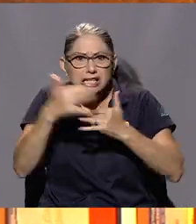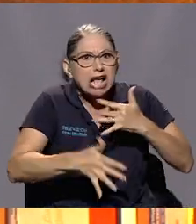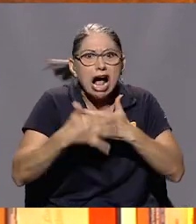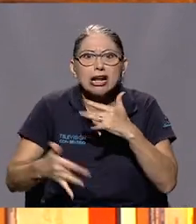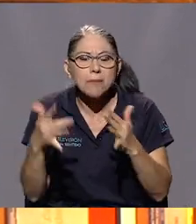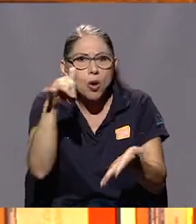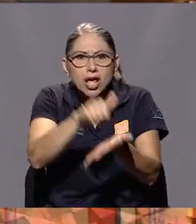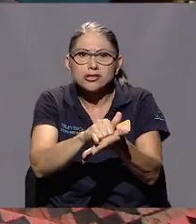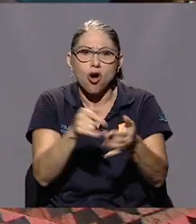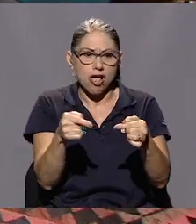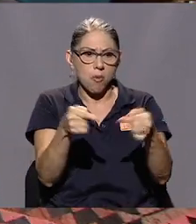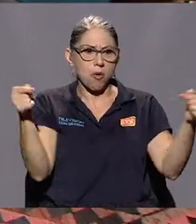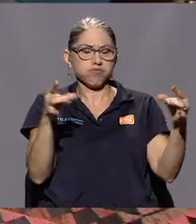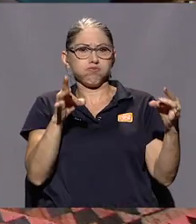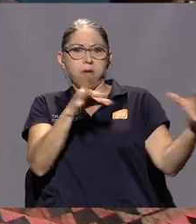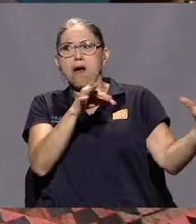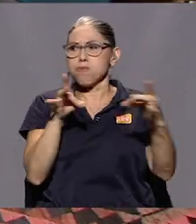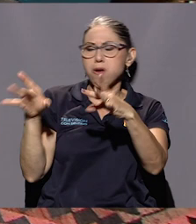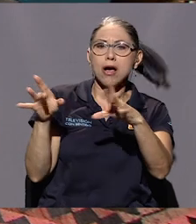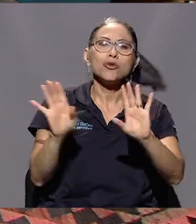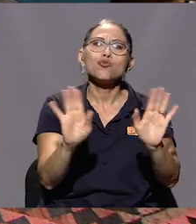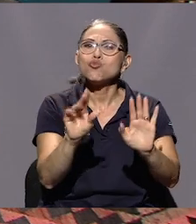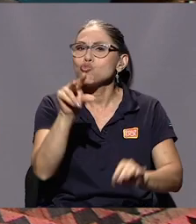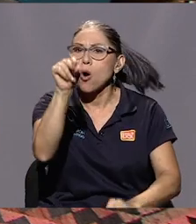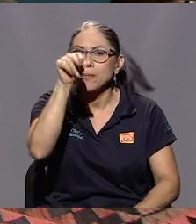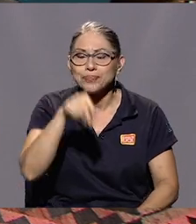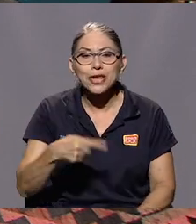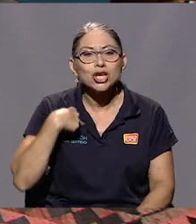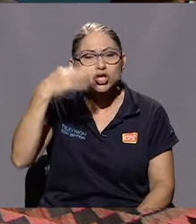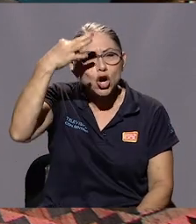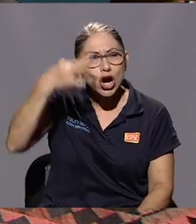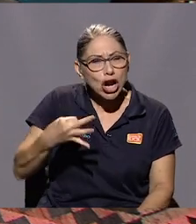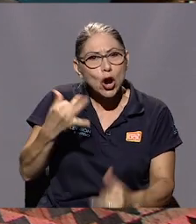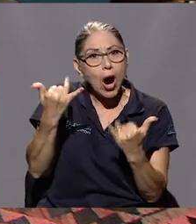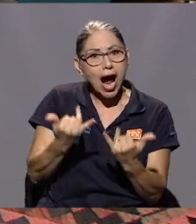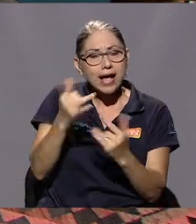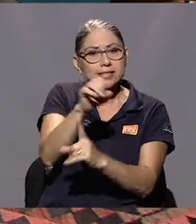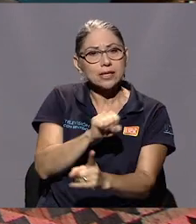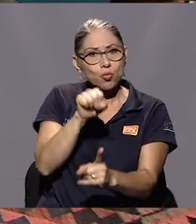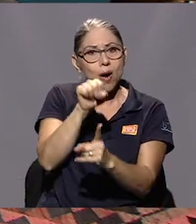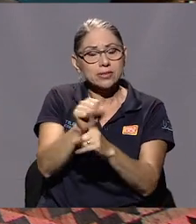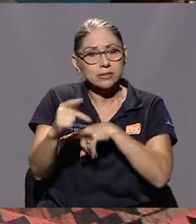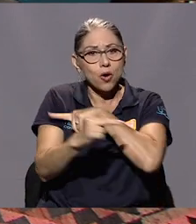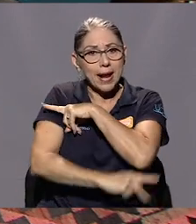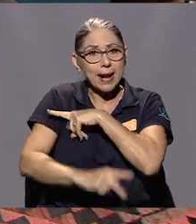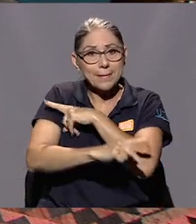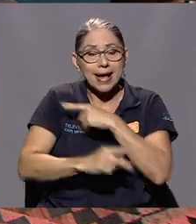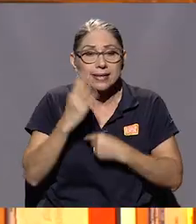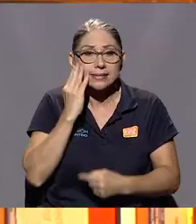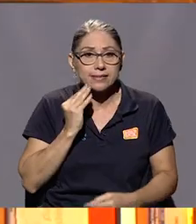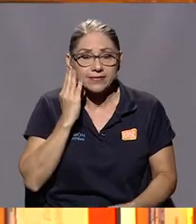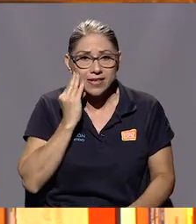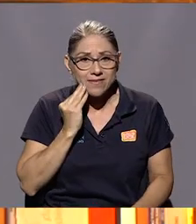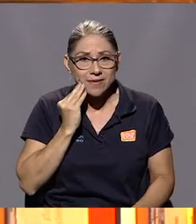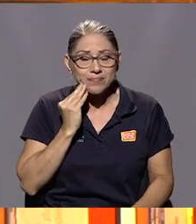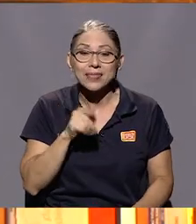Y creo, Marlon, que quizás hoy, en la situación que hoy el país vive,